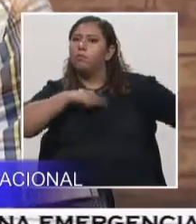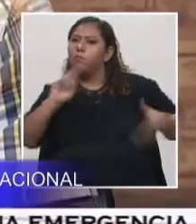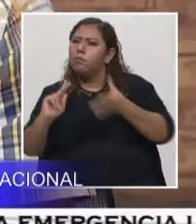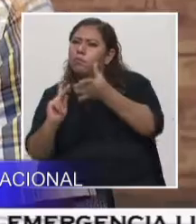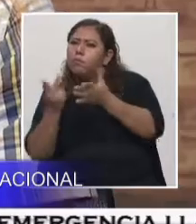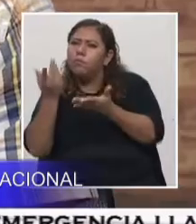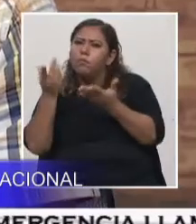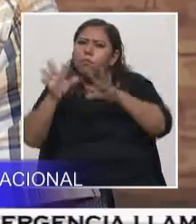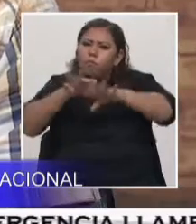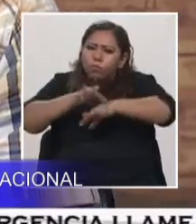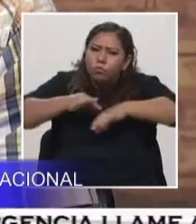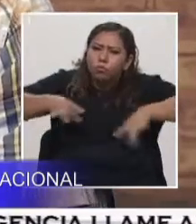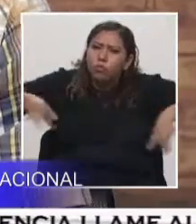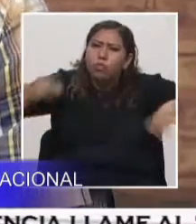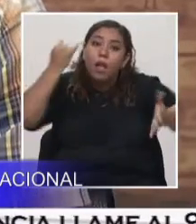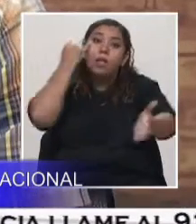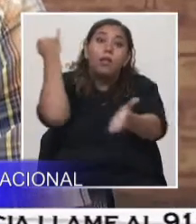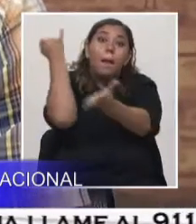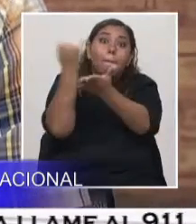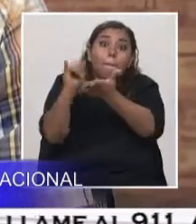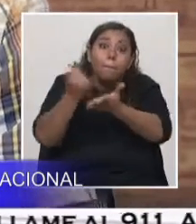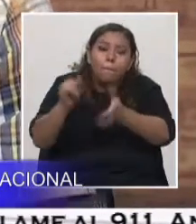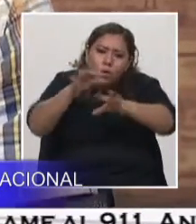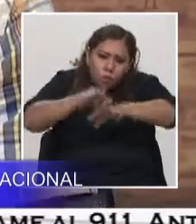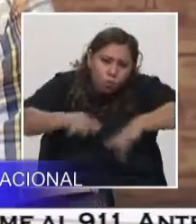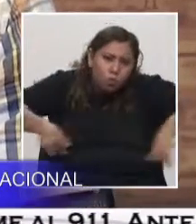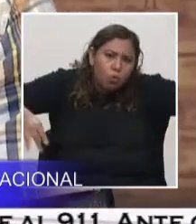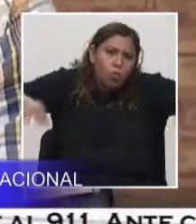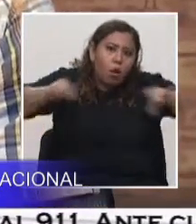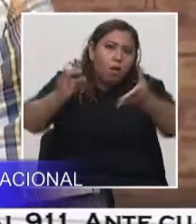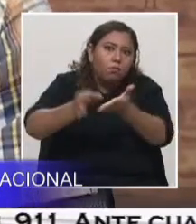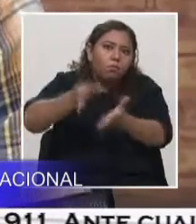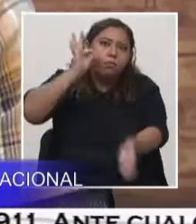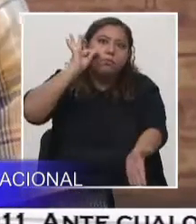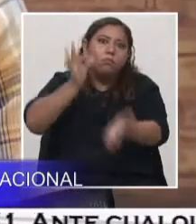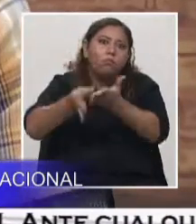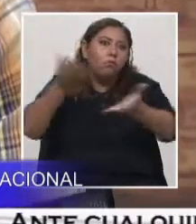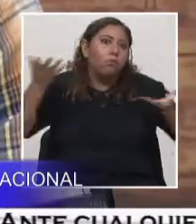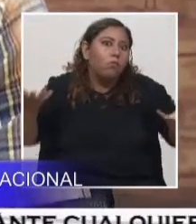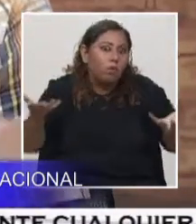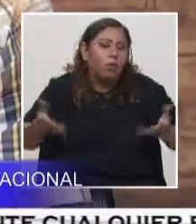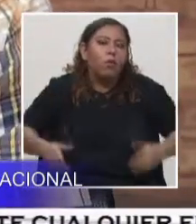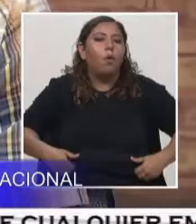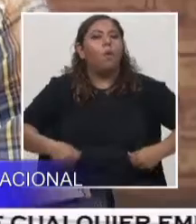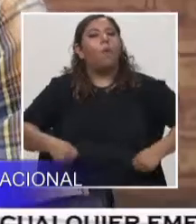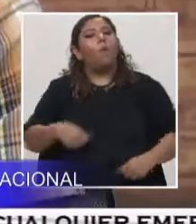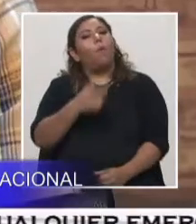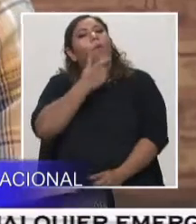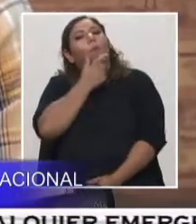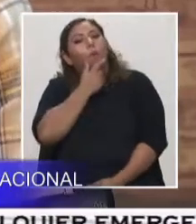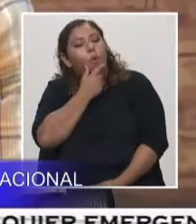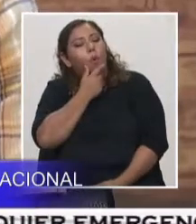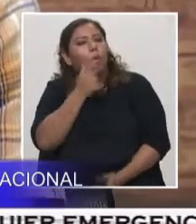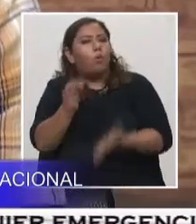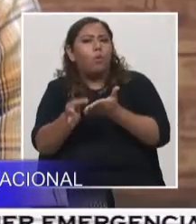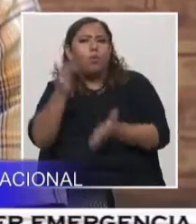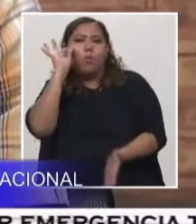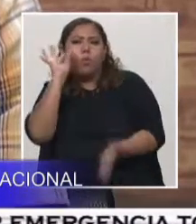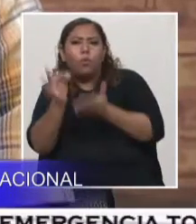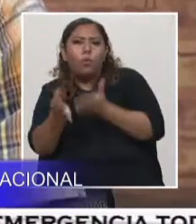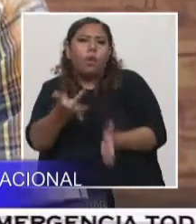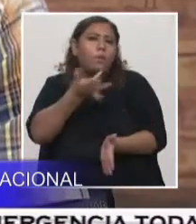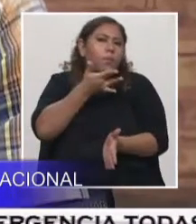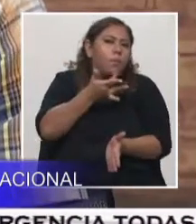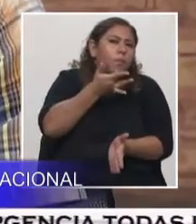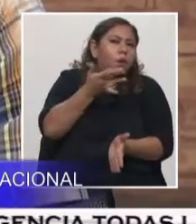acuerdo a eso vamos a tener un valor agregado a ese producto que tenemos. Un café es de determinado sabor, de determinado olor, de acuerdo a